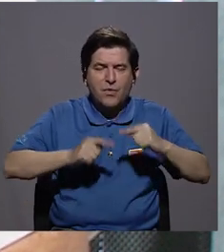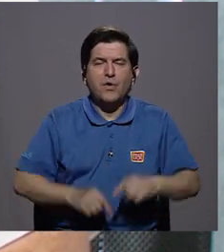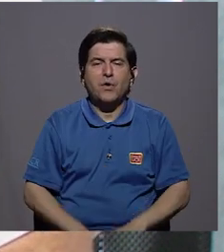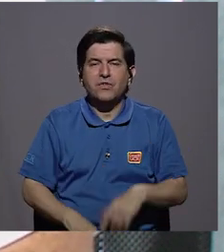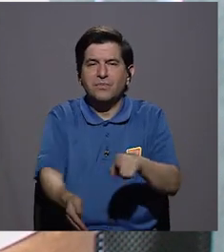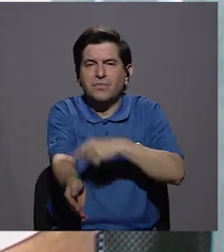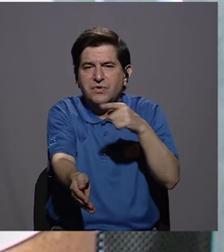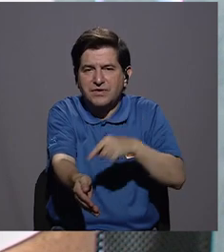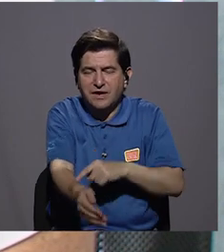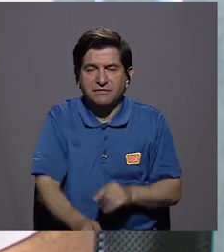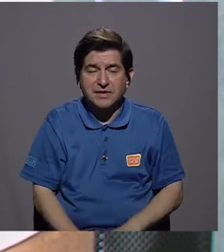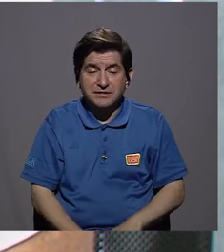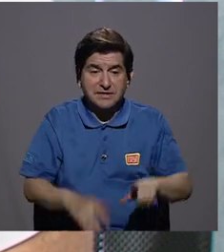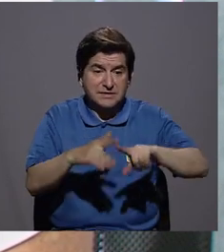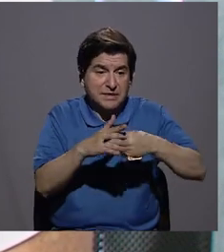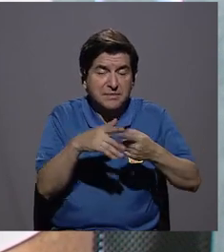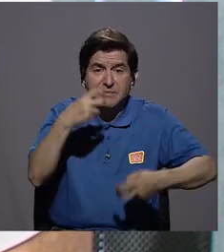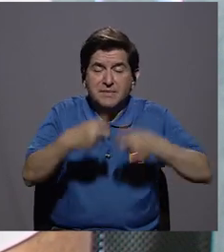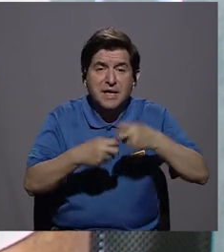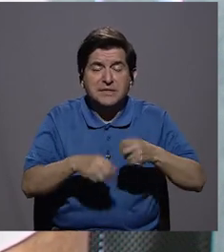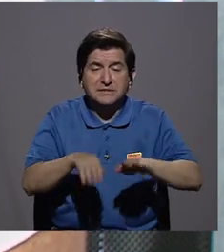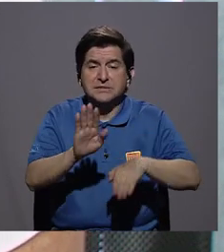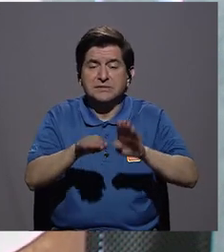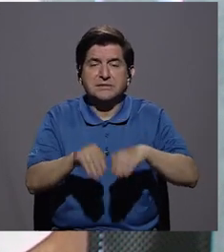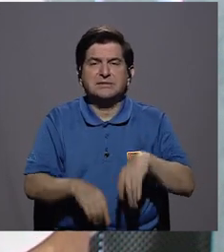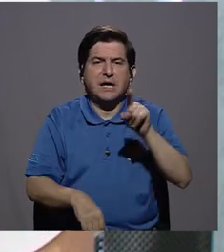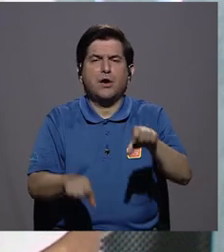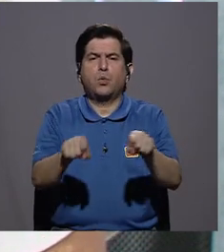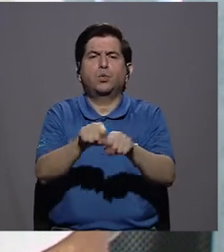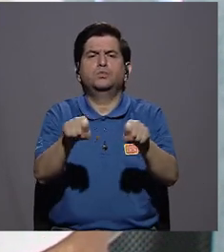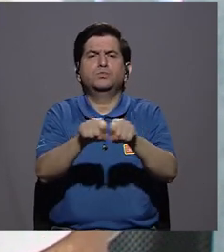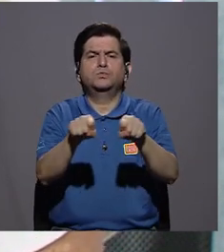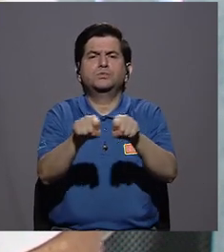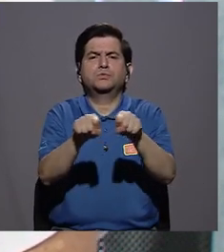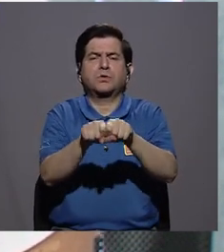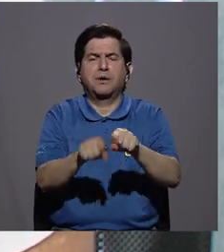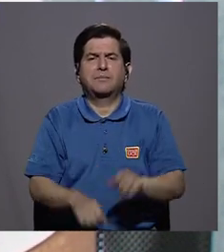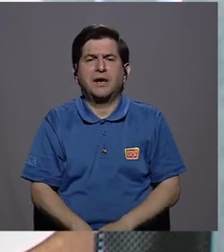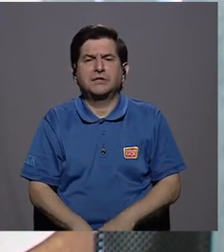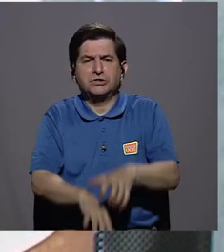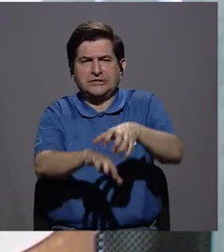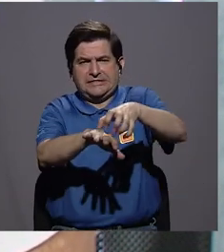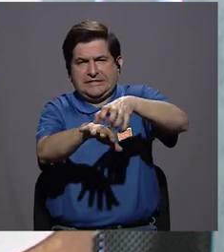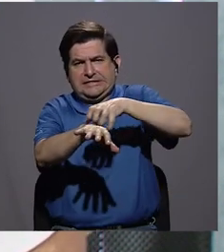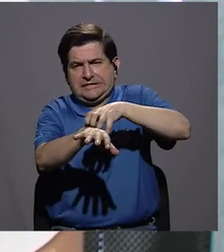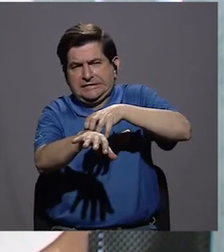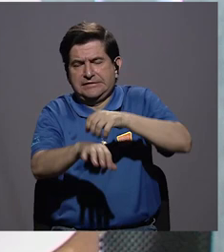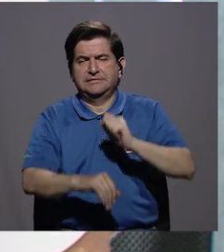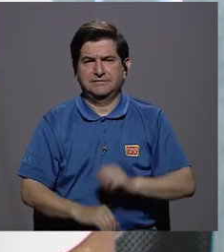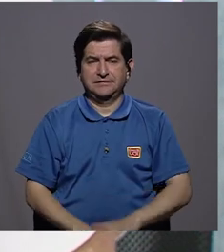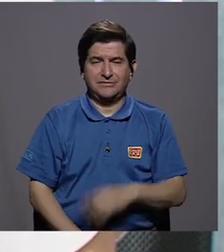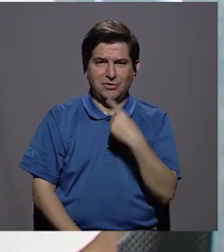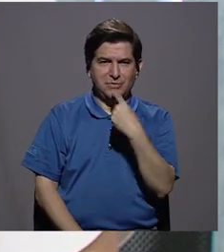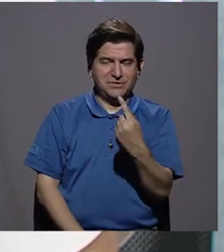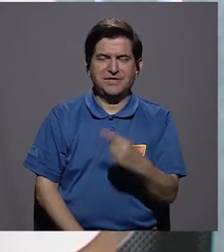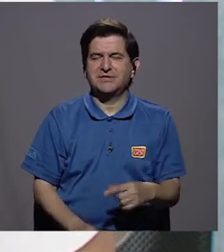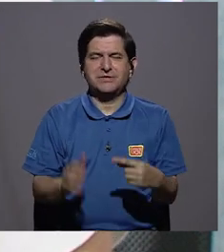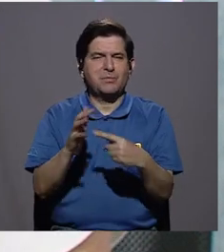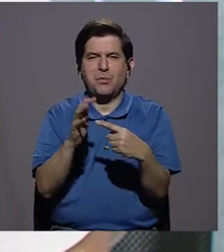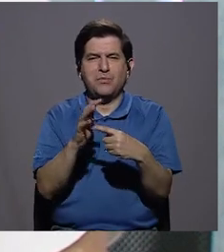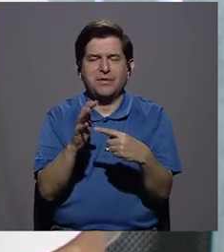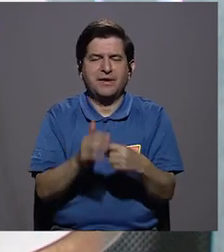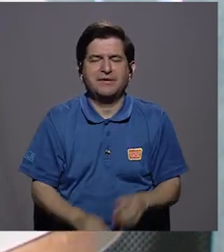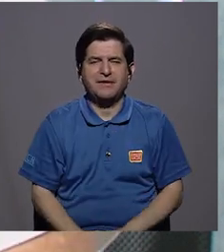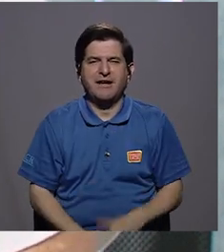los pies, precisamente porque un zapato les rasgó, les sollo, como decimos, de manera